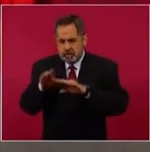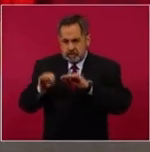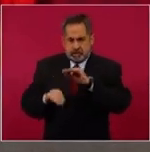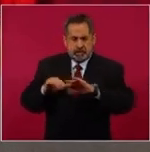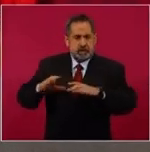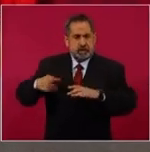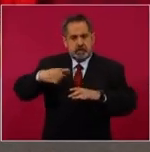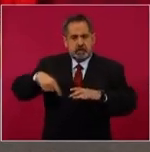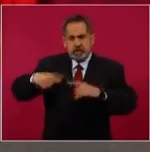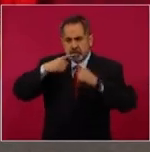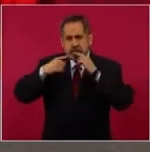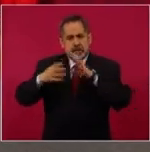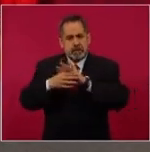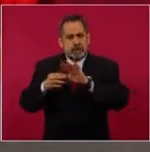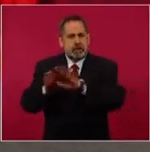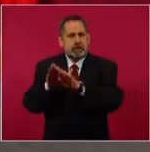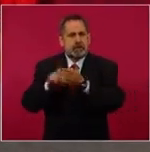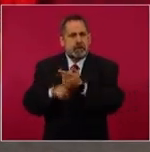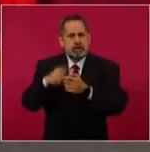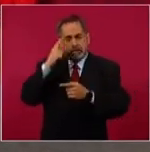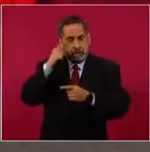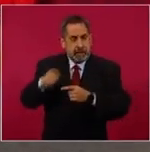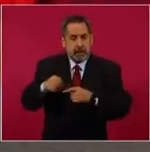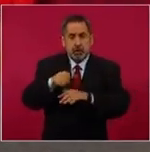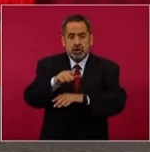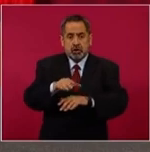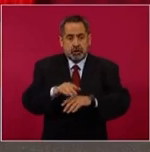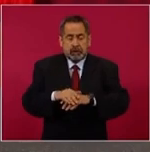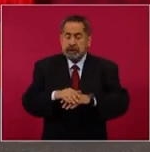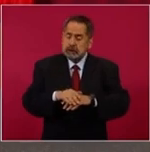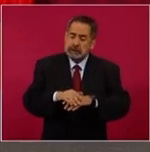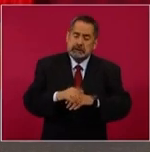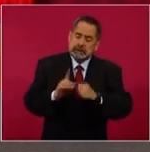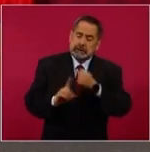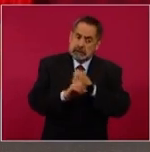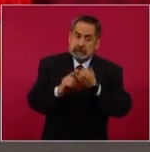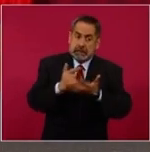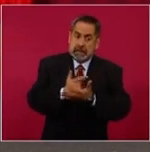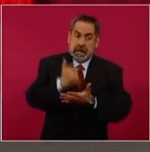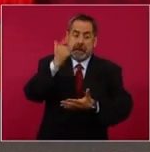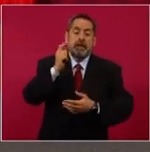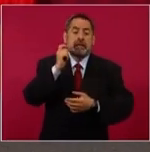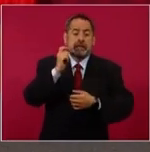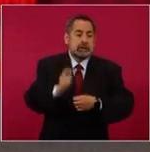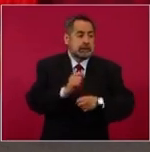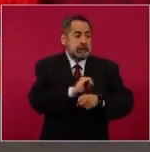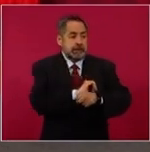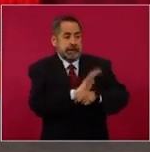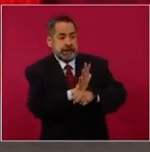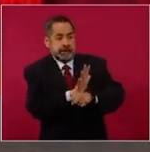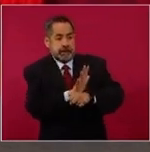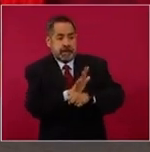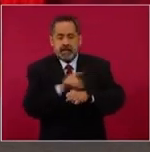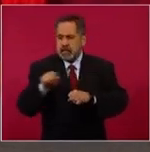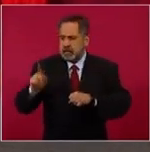para enfrentar el grave problema de la pandemia